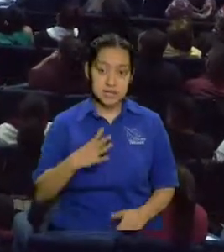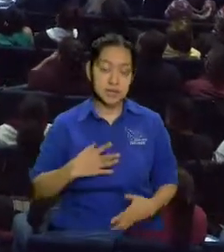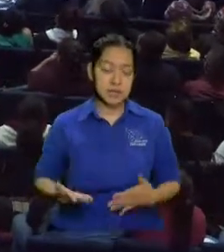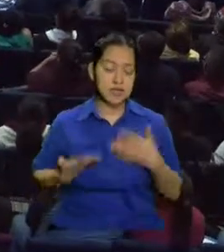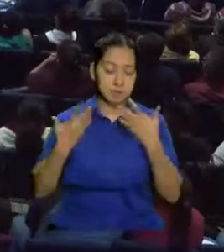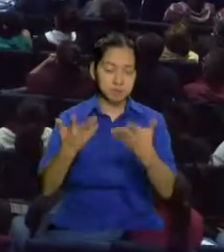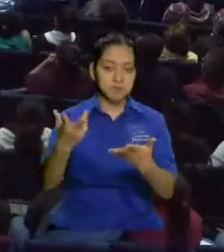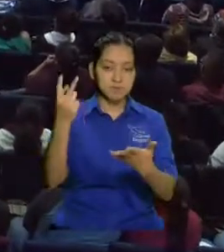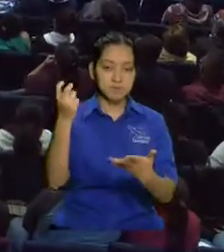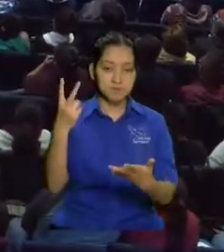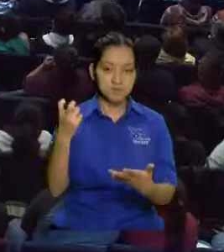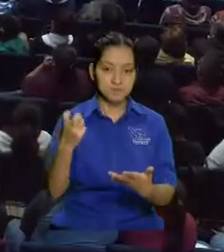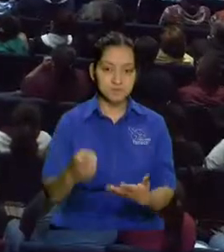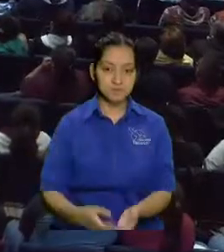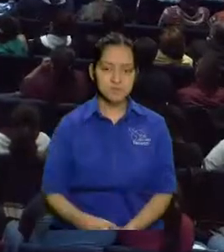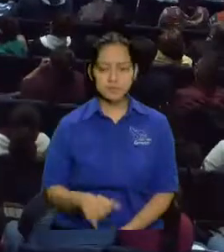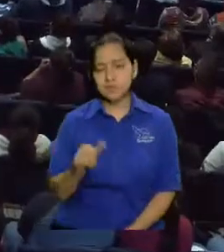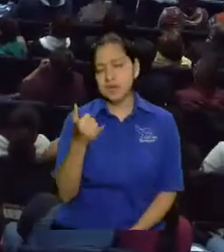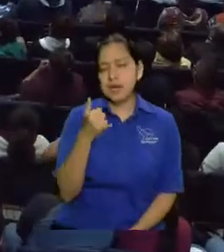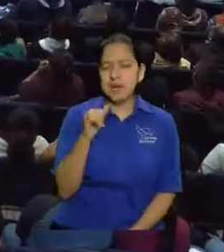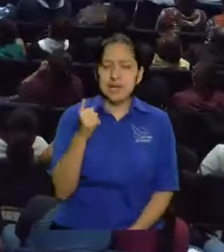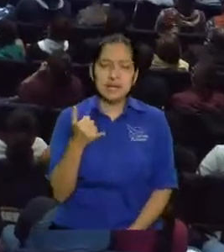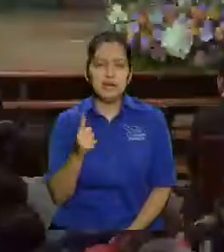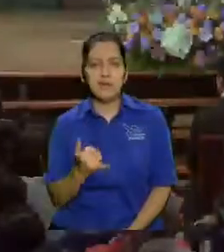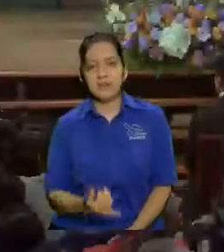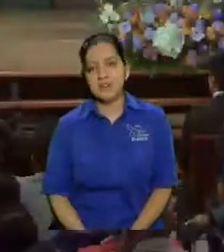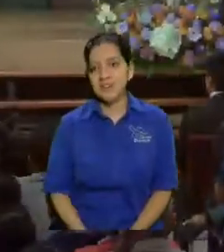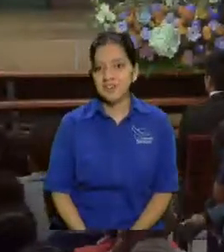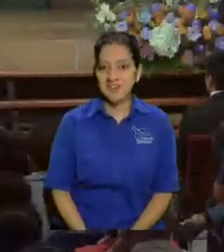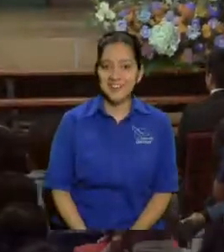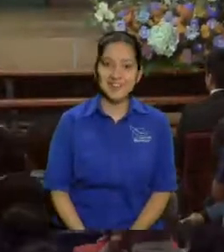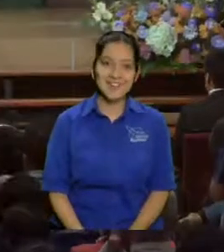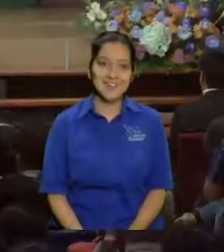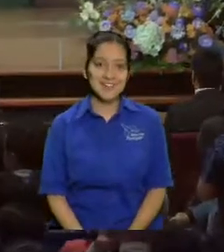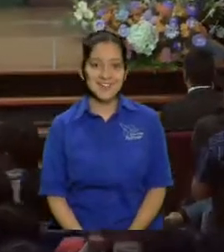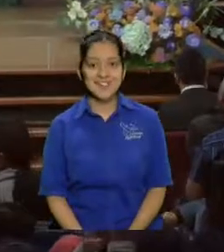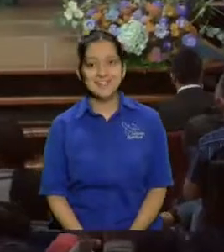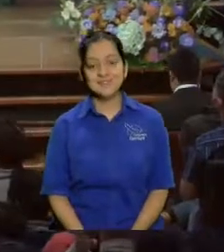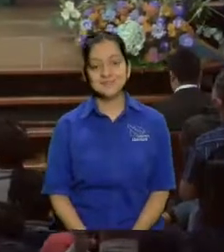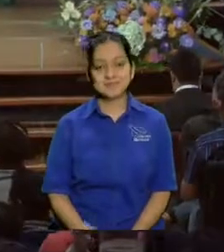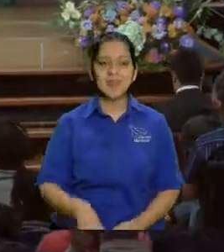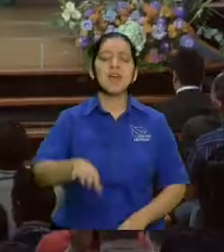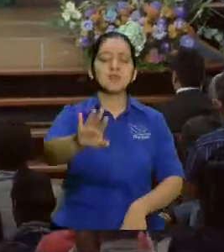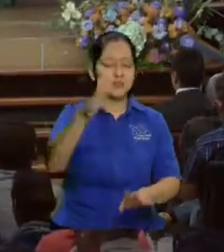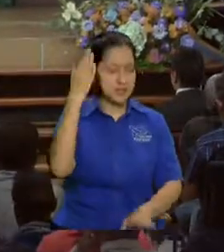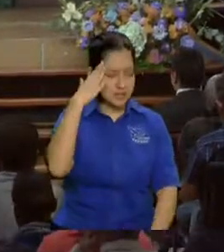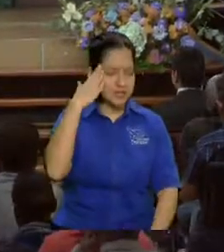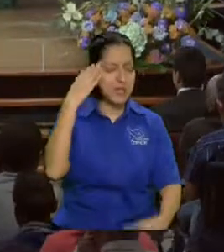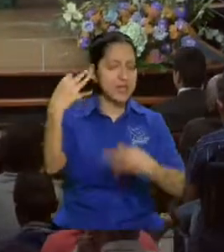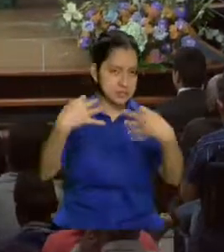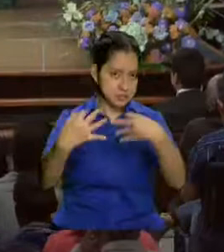parece se lo roban ¿ustedes que fue de esos paganos? cuénteme ¿cómo es la cosa? porque a mí se me olvidó